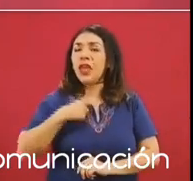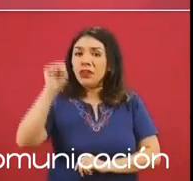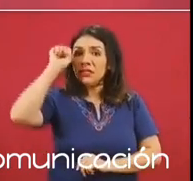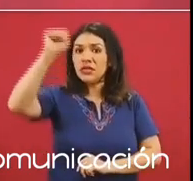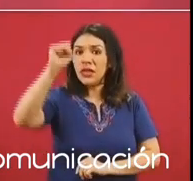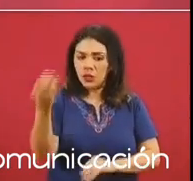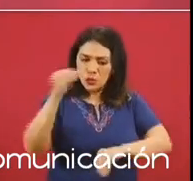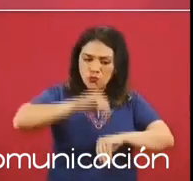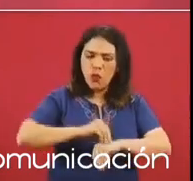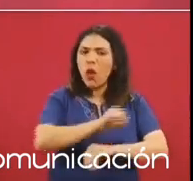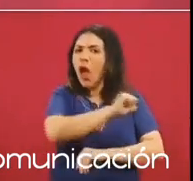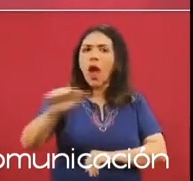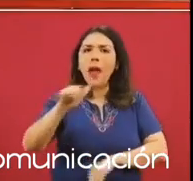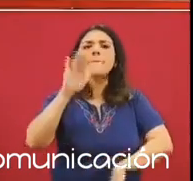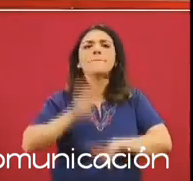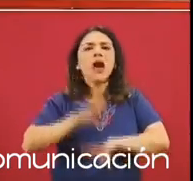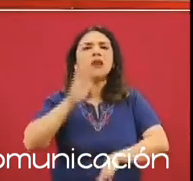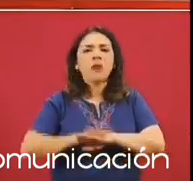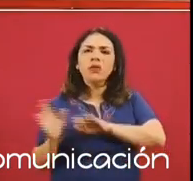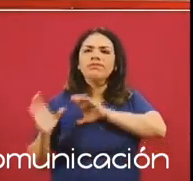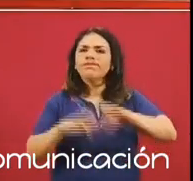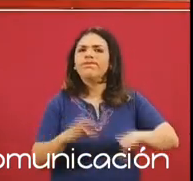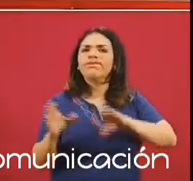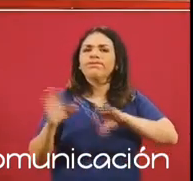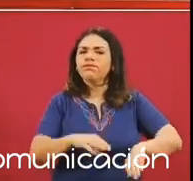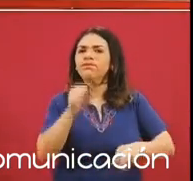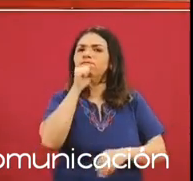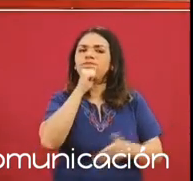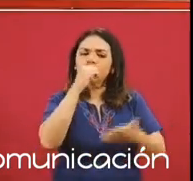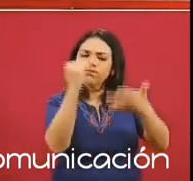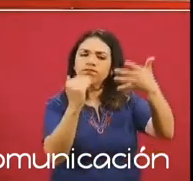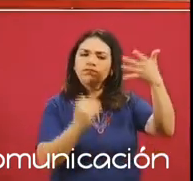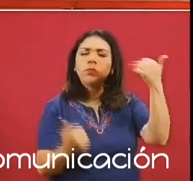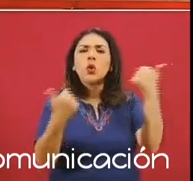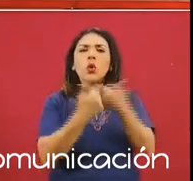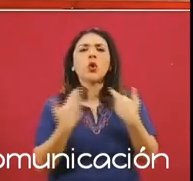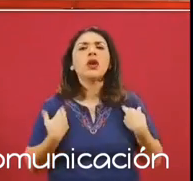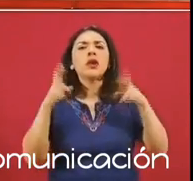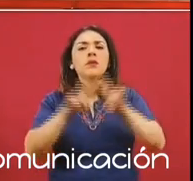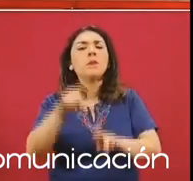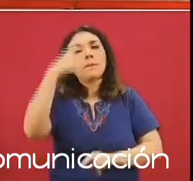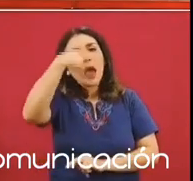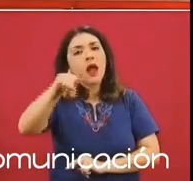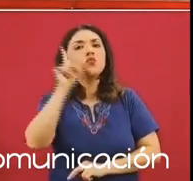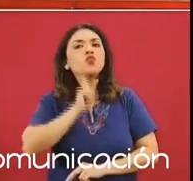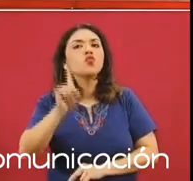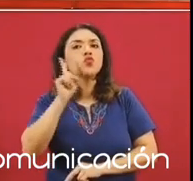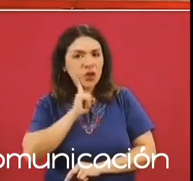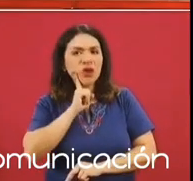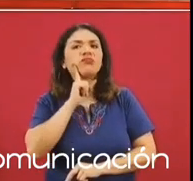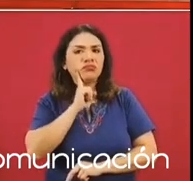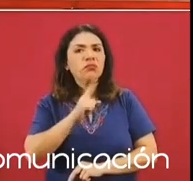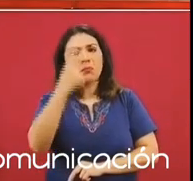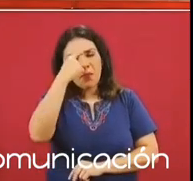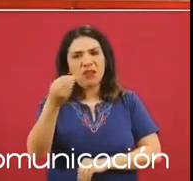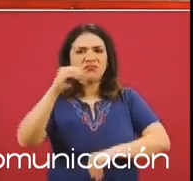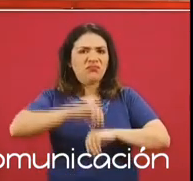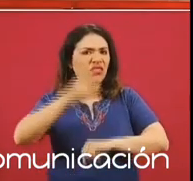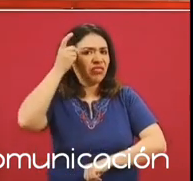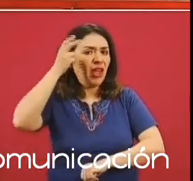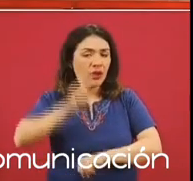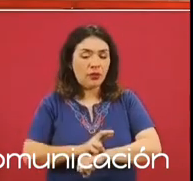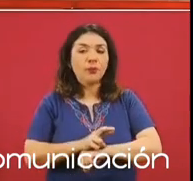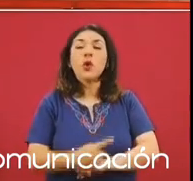incorporar estas cláusulas de representatividad de las mujeres en las diligencias.